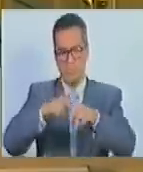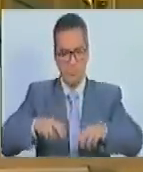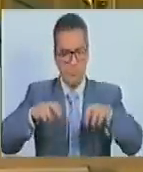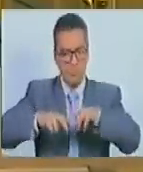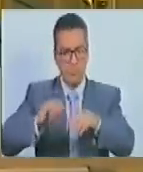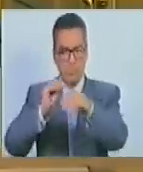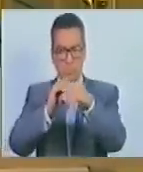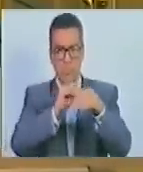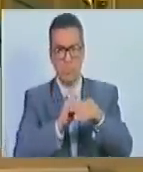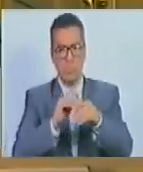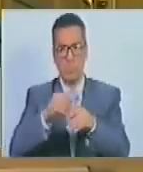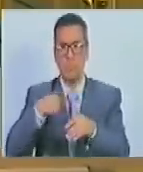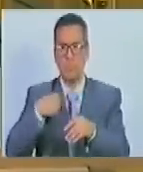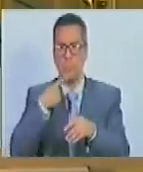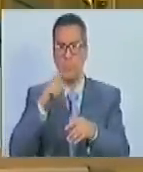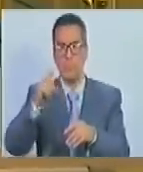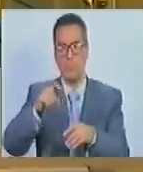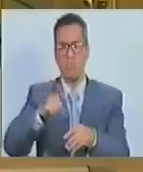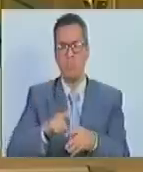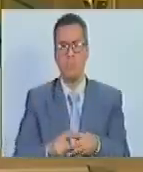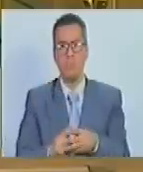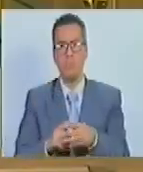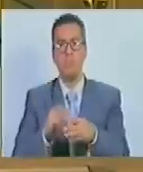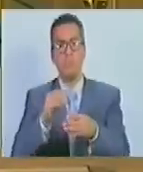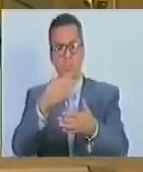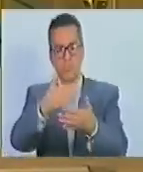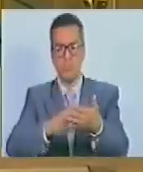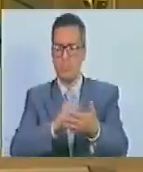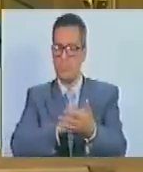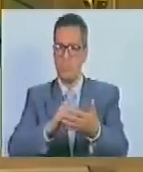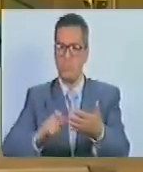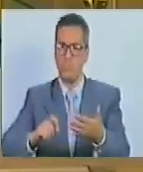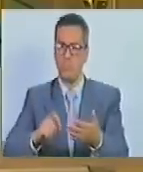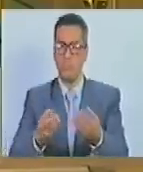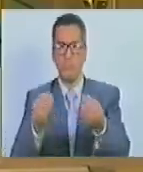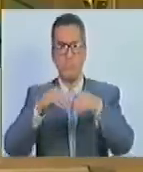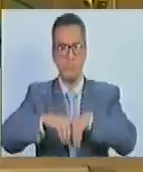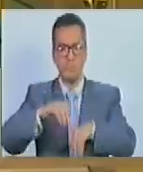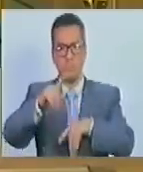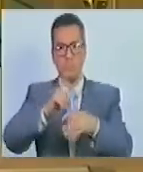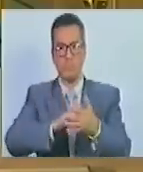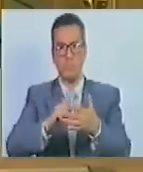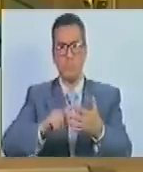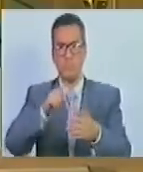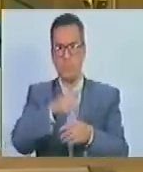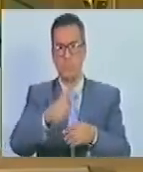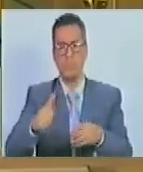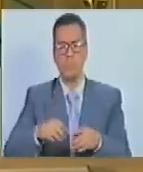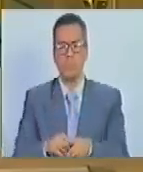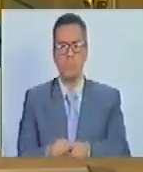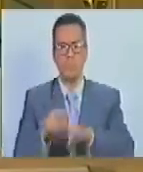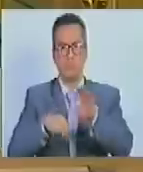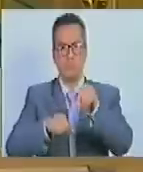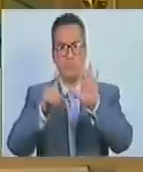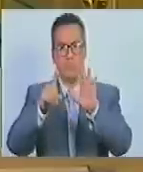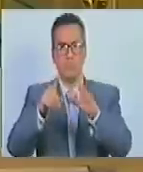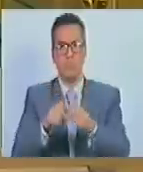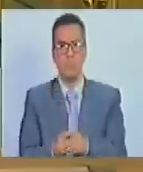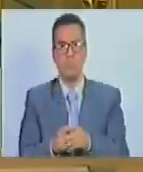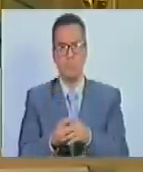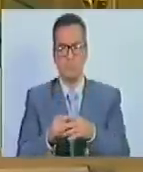convocatorias cuando lo estimen necesario dejando constancia de los acuerdos en el acta respectiva dieciséis